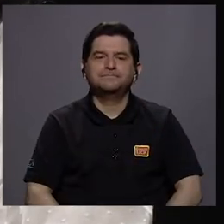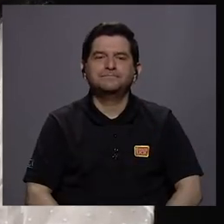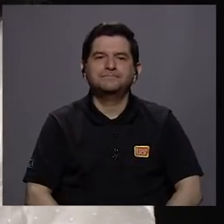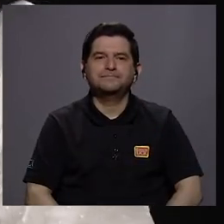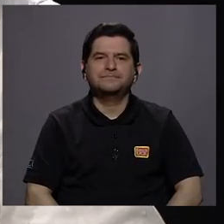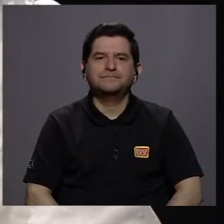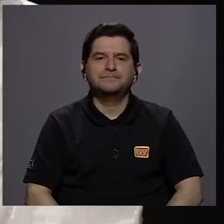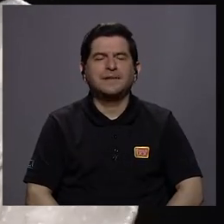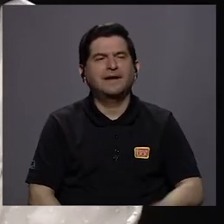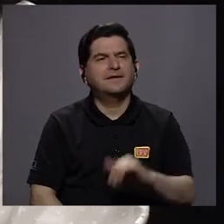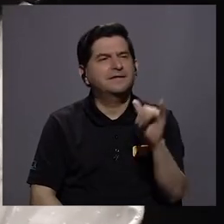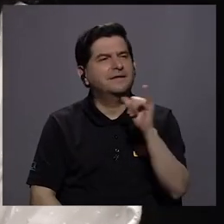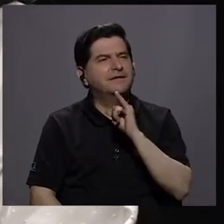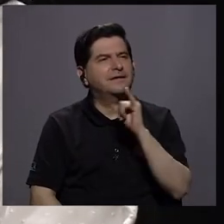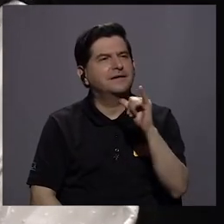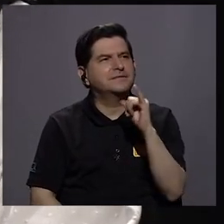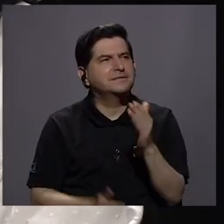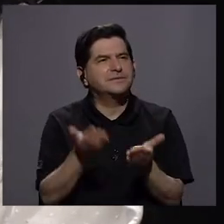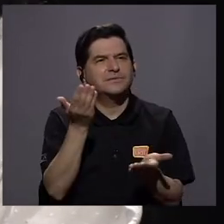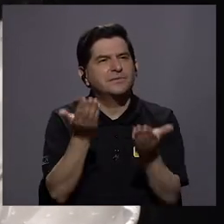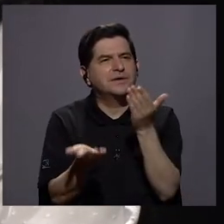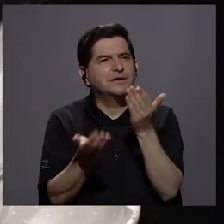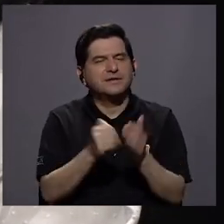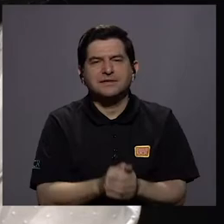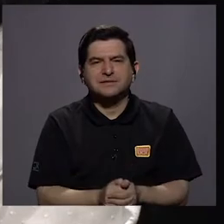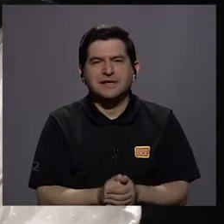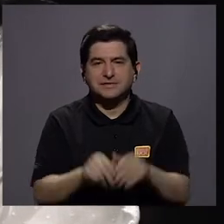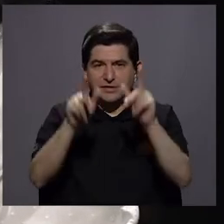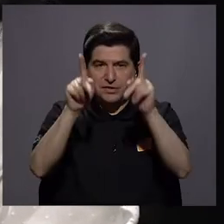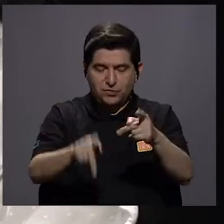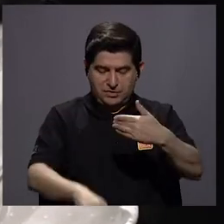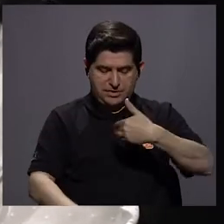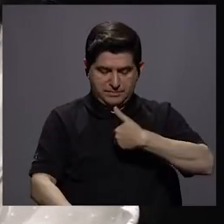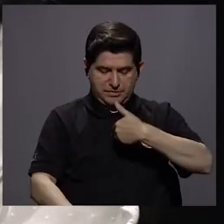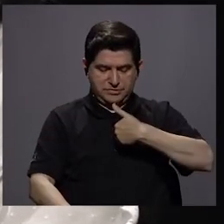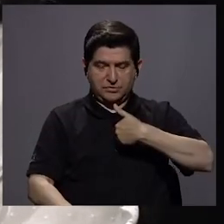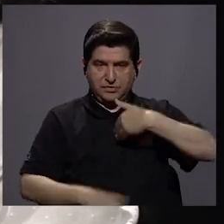Porque es también lo que traiga la persona,